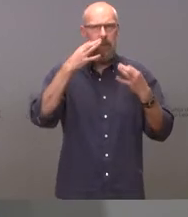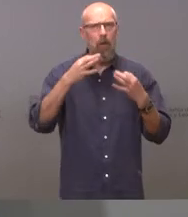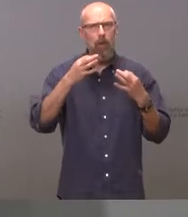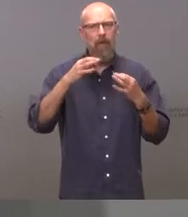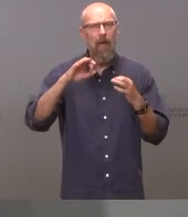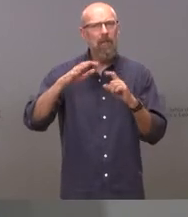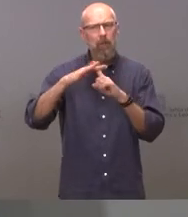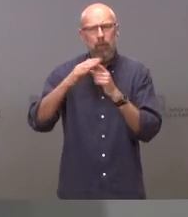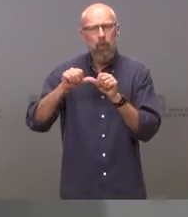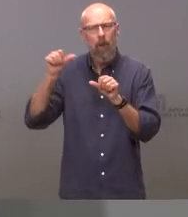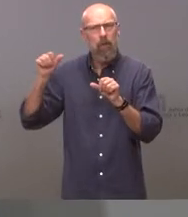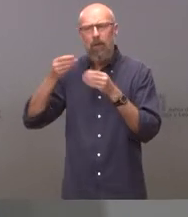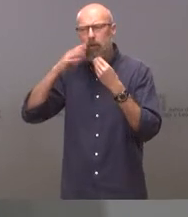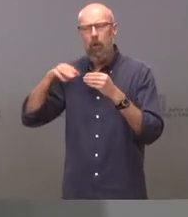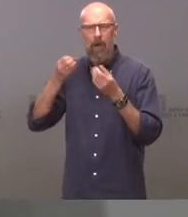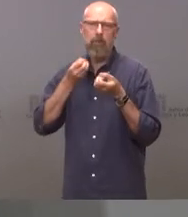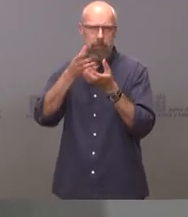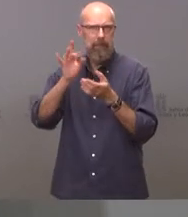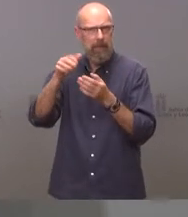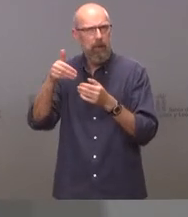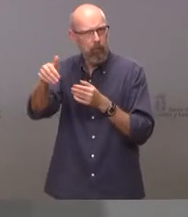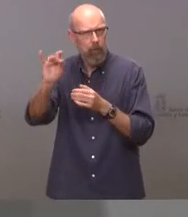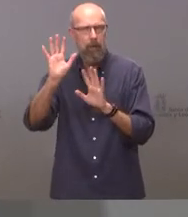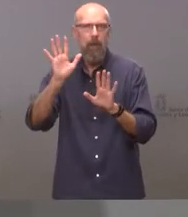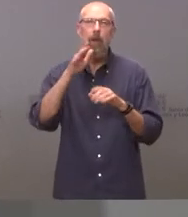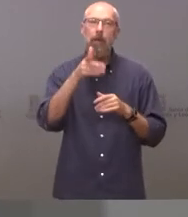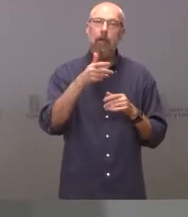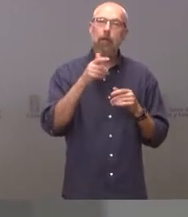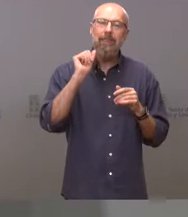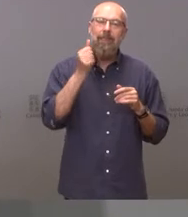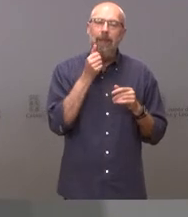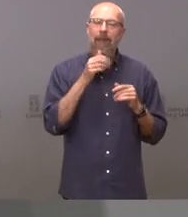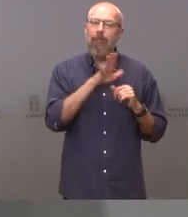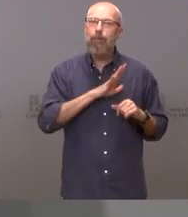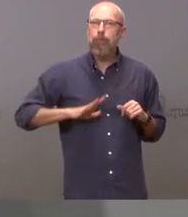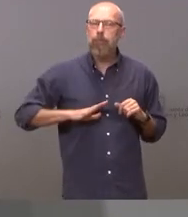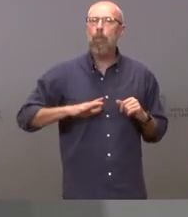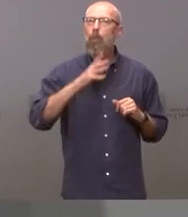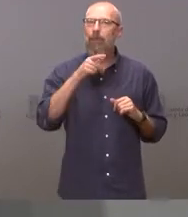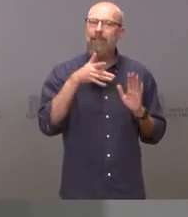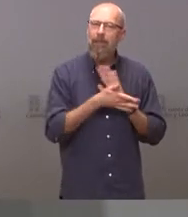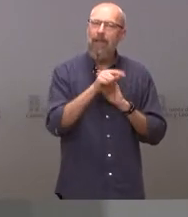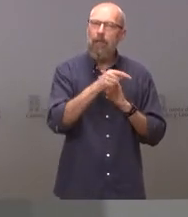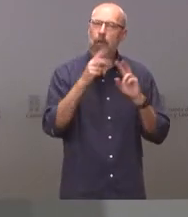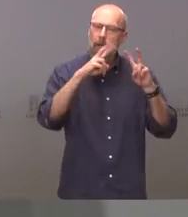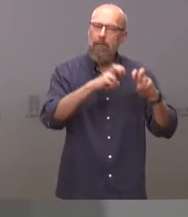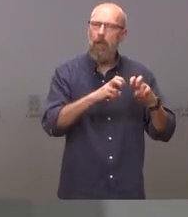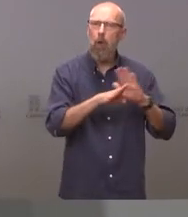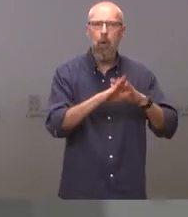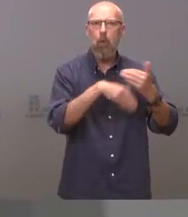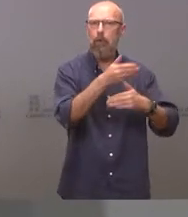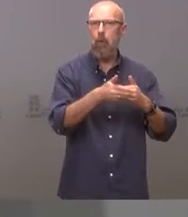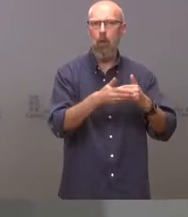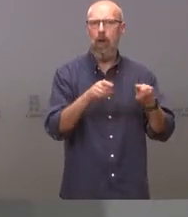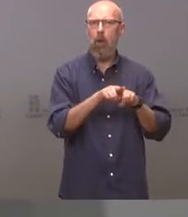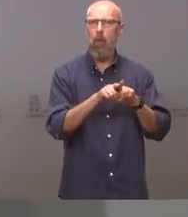es reservada porque queremos que avance con eficacia y en el curso de una investigación